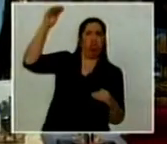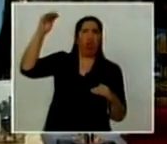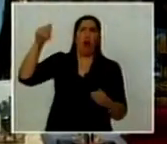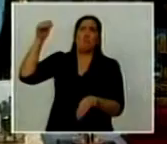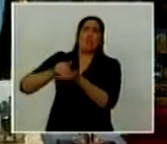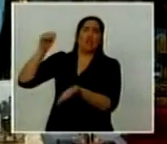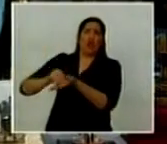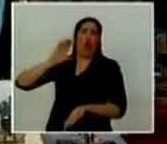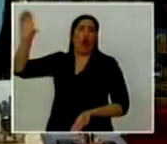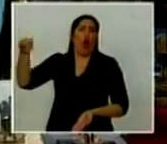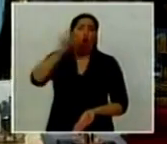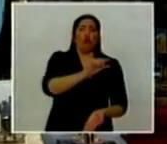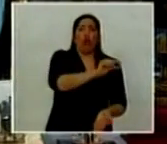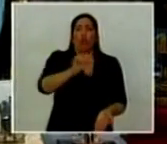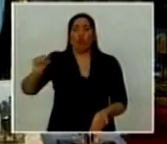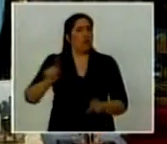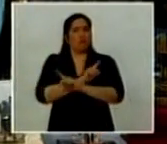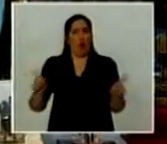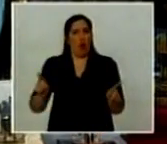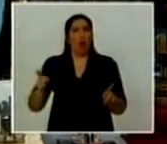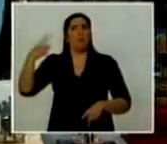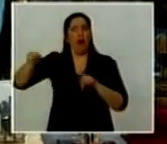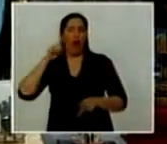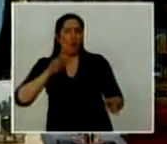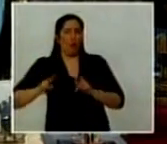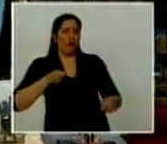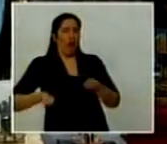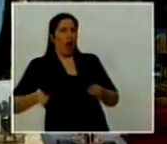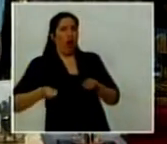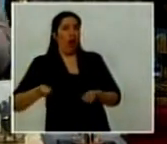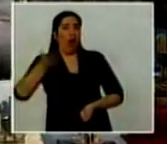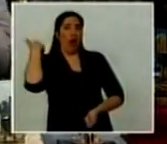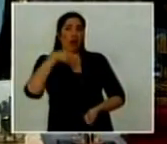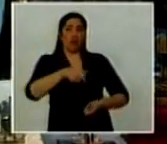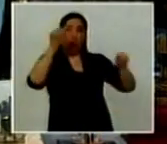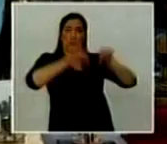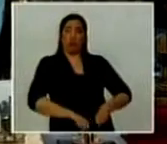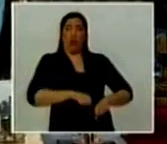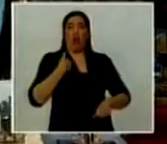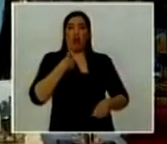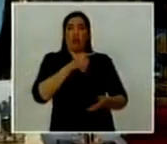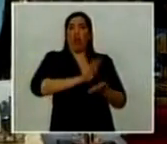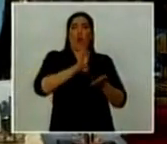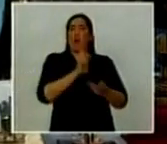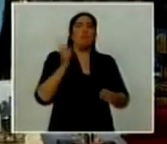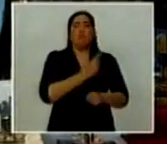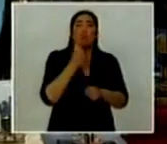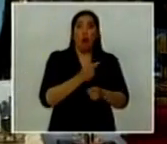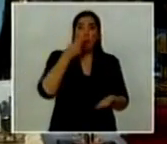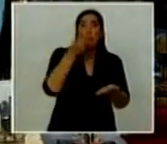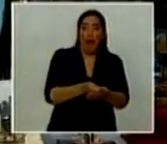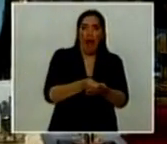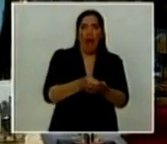papeles y solamente porque especularon una vez que el país cayó en default. La buena fe que debe imperar